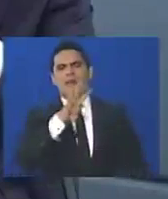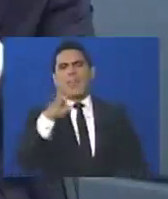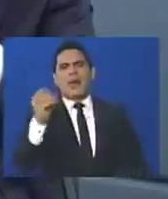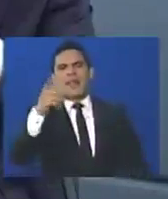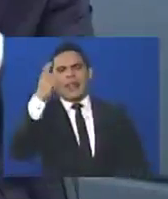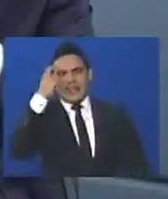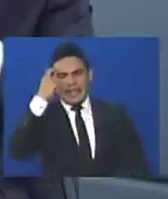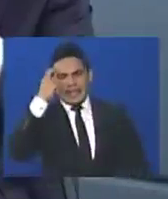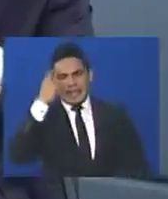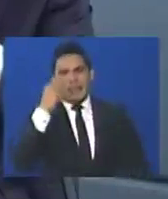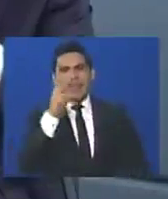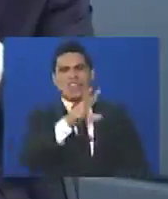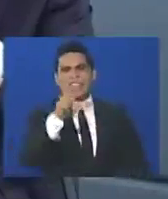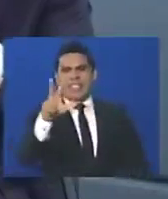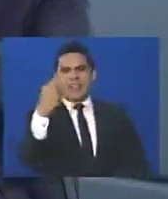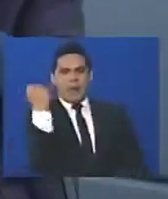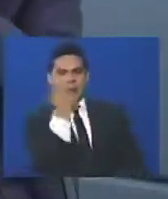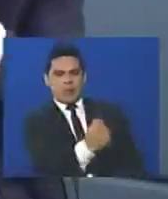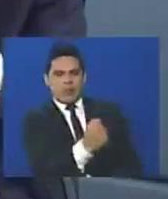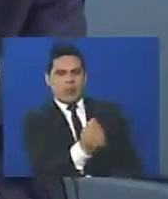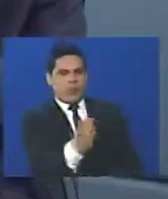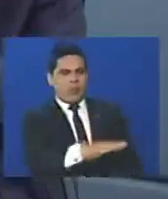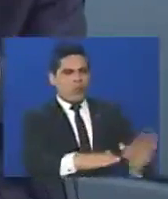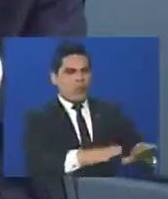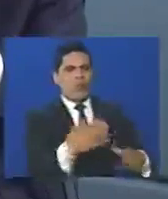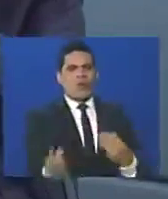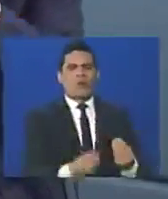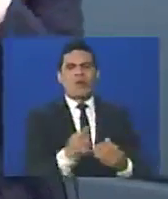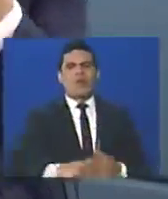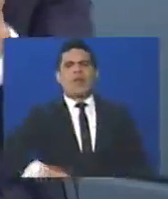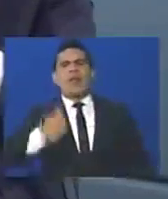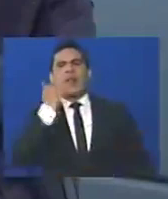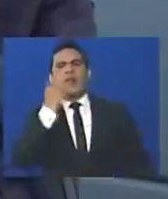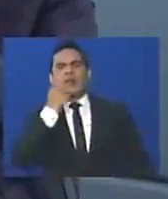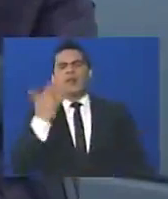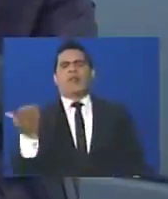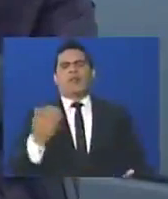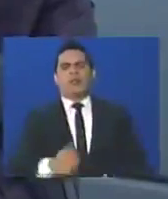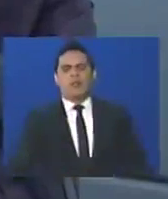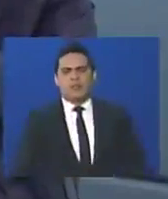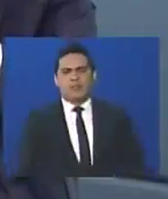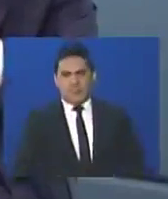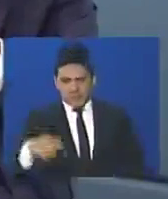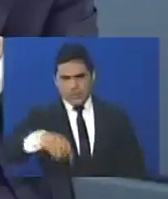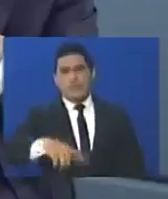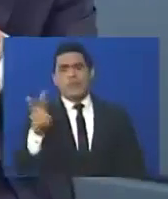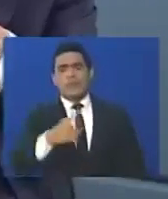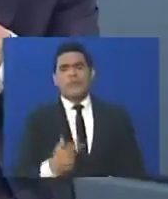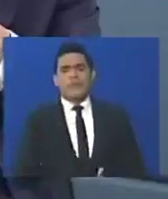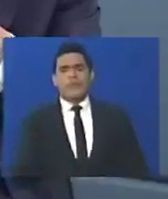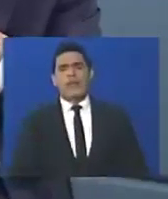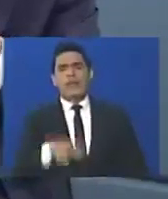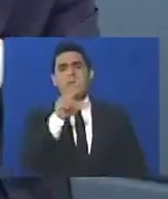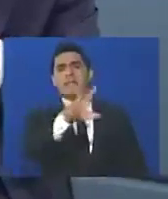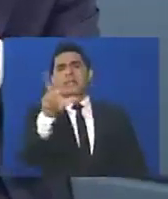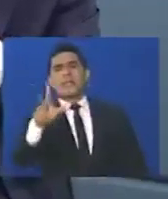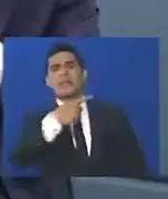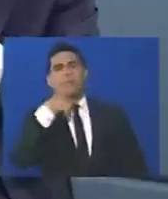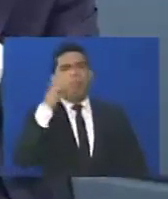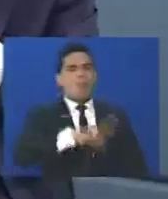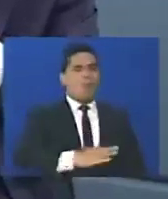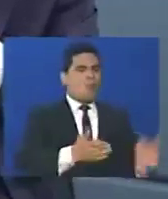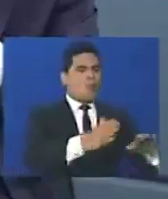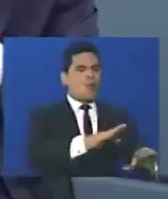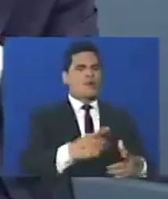días hemos tenido 33 asesinatos en las manifestaciones o alrededor de ellas. Y una de las cosas más cínicas que yo he escuchado